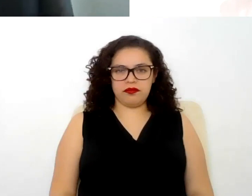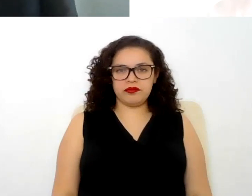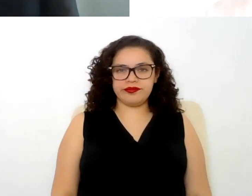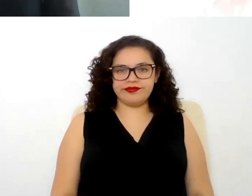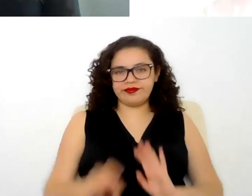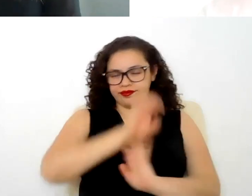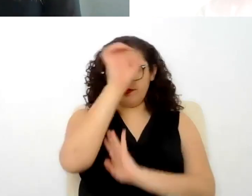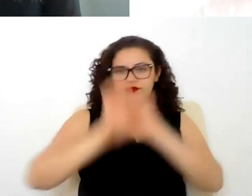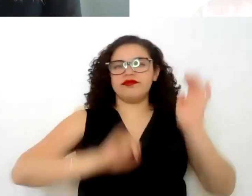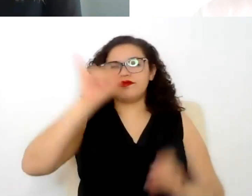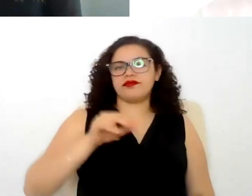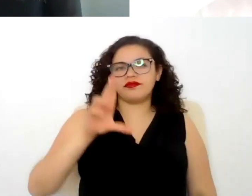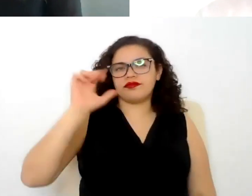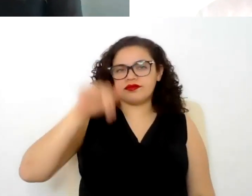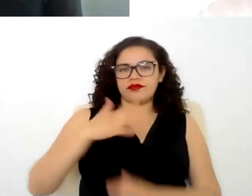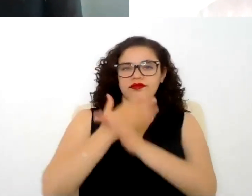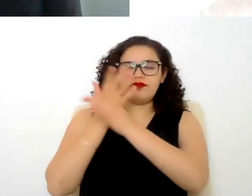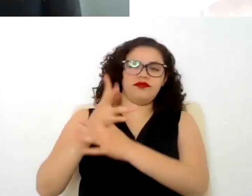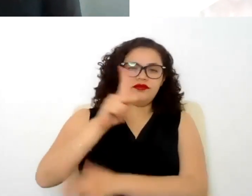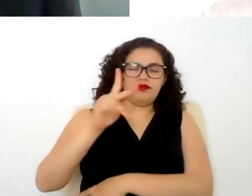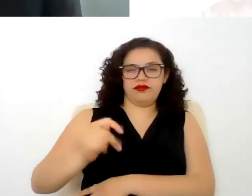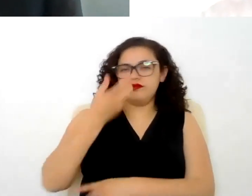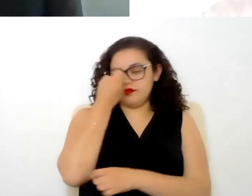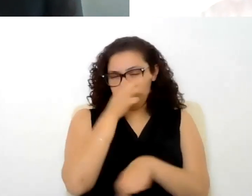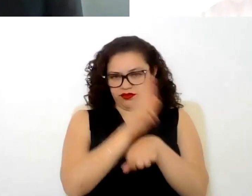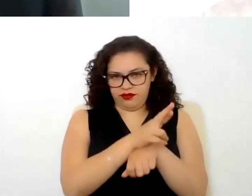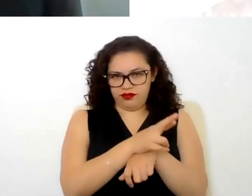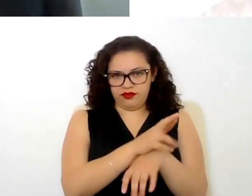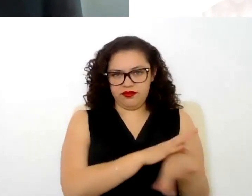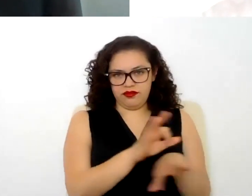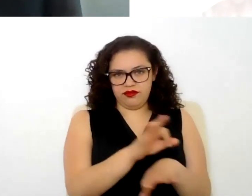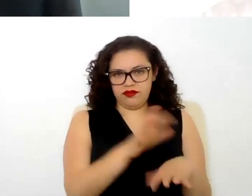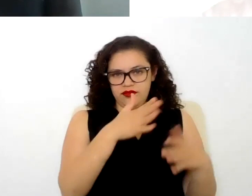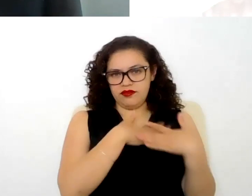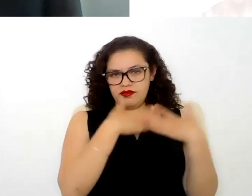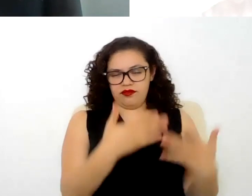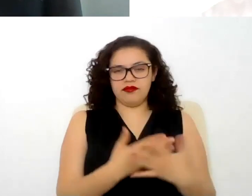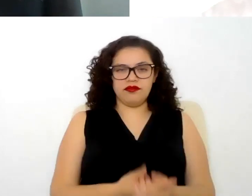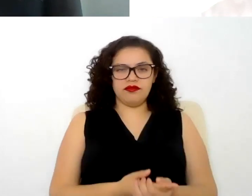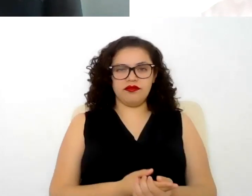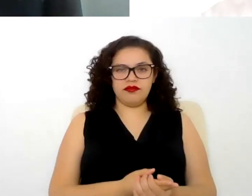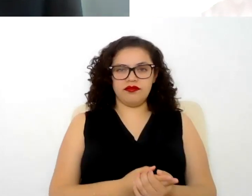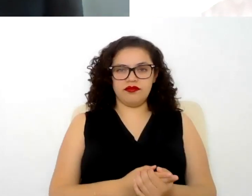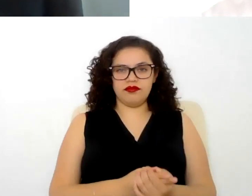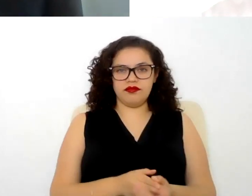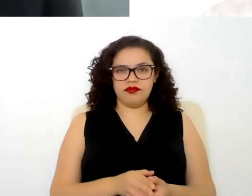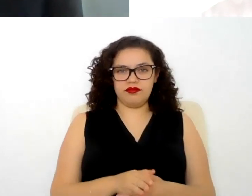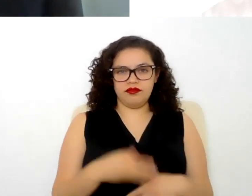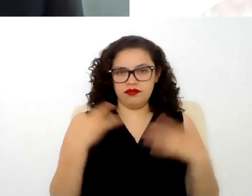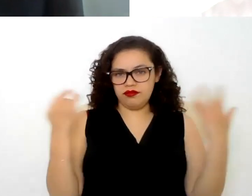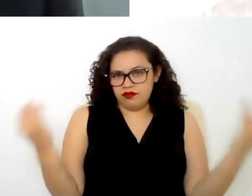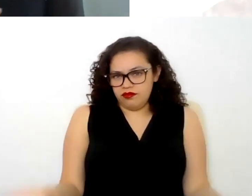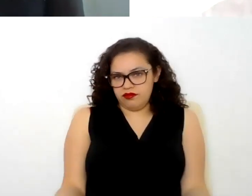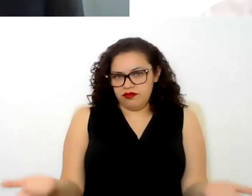mencionaba Juan en la presentación una secretaria que es una trabajadora de confianza este pues o sea